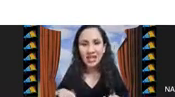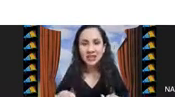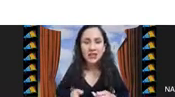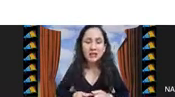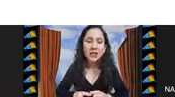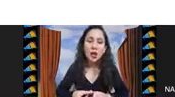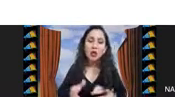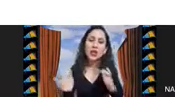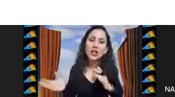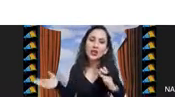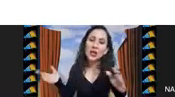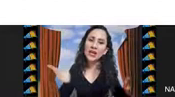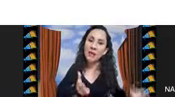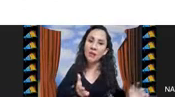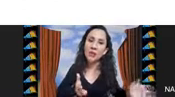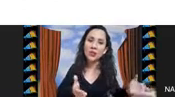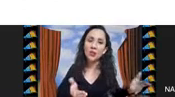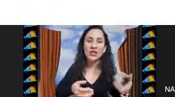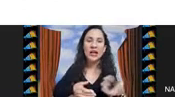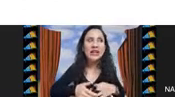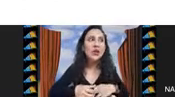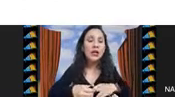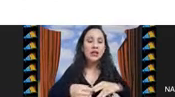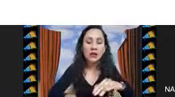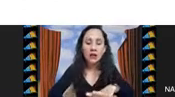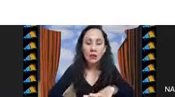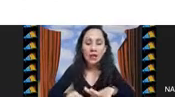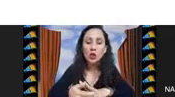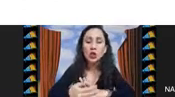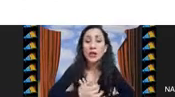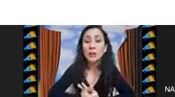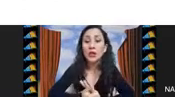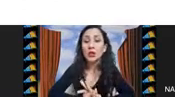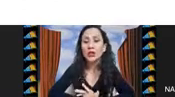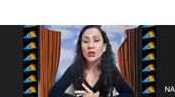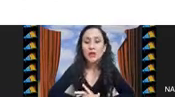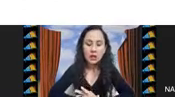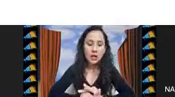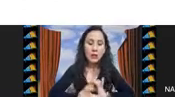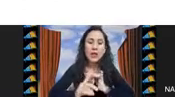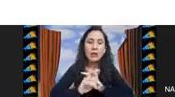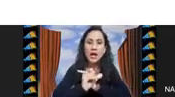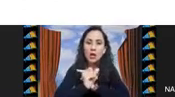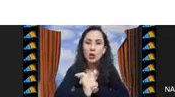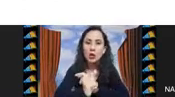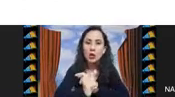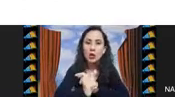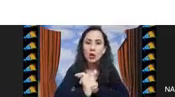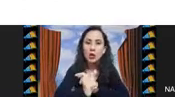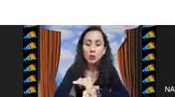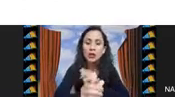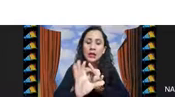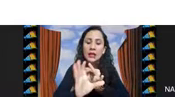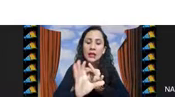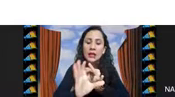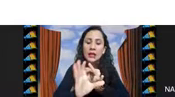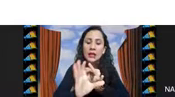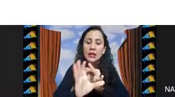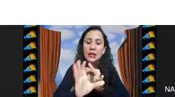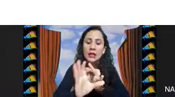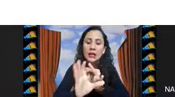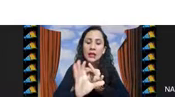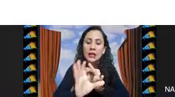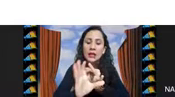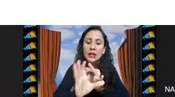las instancias? con eso que ya vimos o sea ¿qué es lo que define? ¿cuáles son los parámetros que definen el problema? el número de objetos la